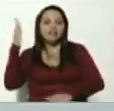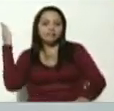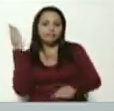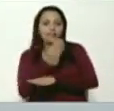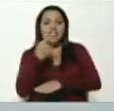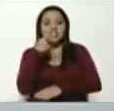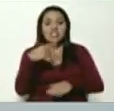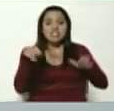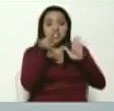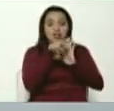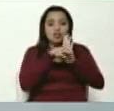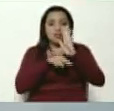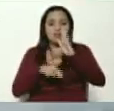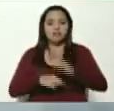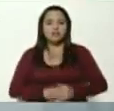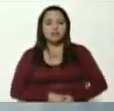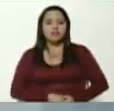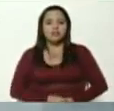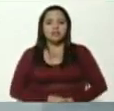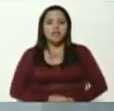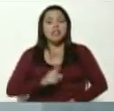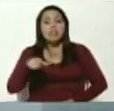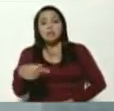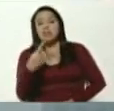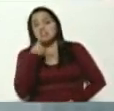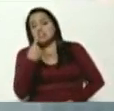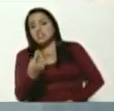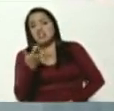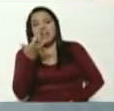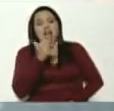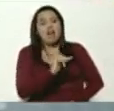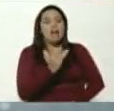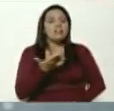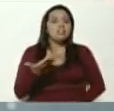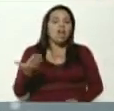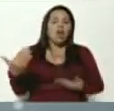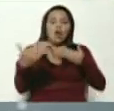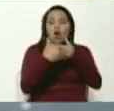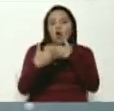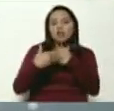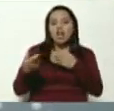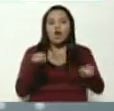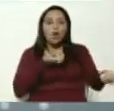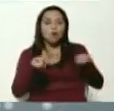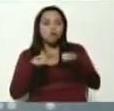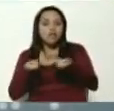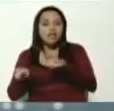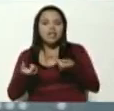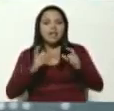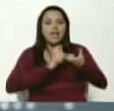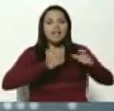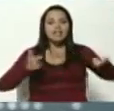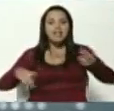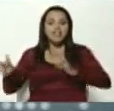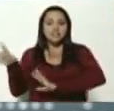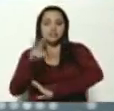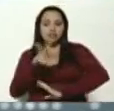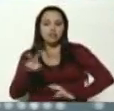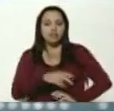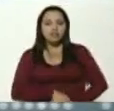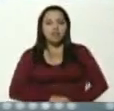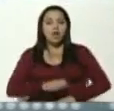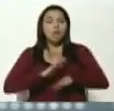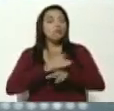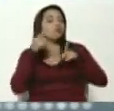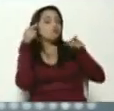las sanciones. Después no vayan a decir que es una retaliación por parte de la Contraloría General de la República, porque